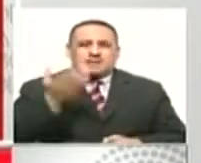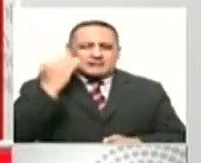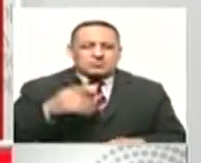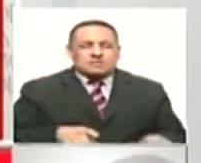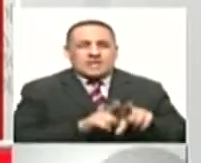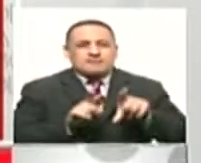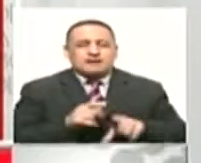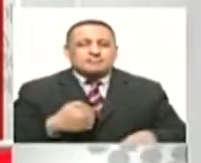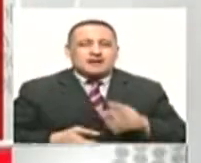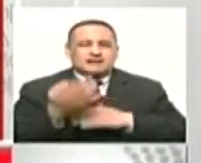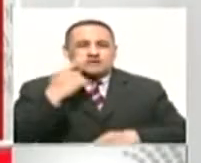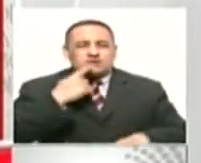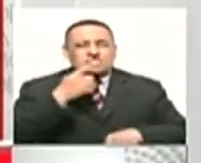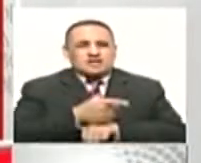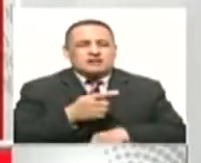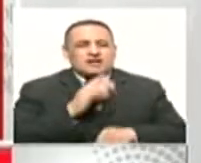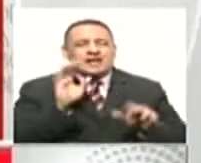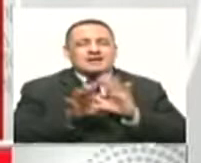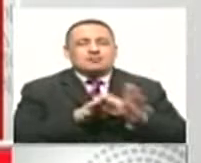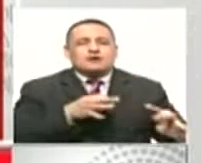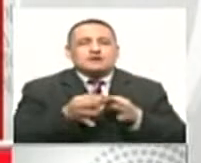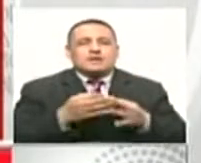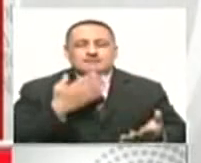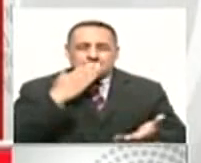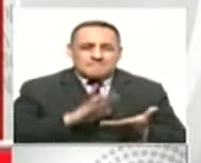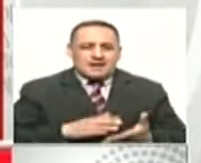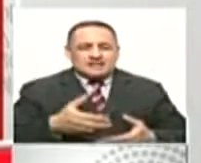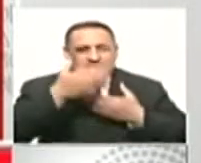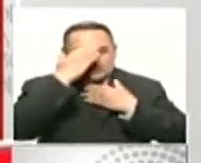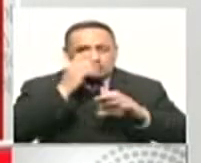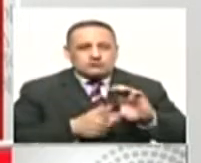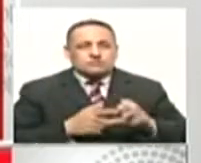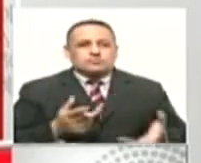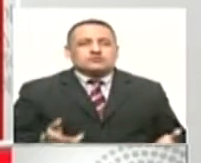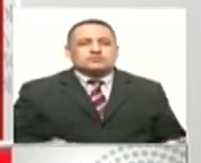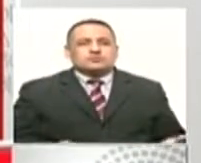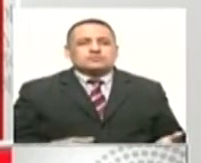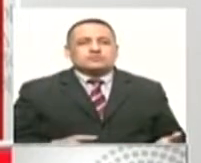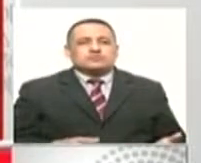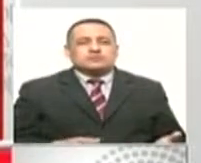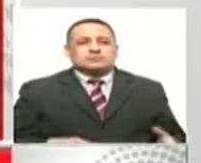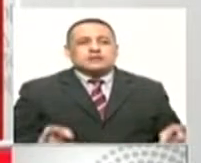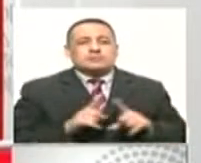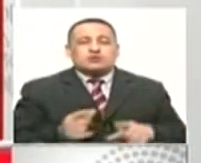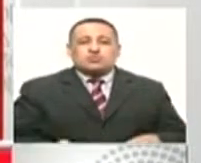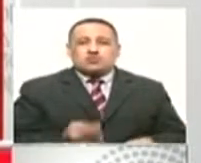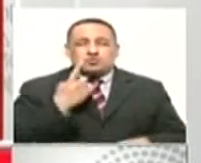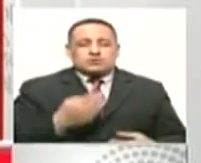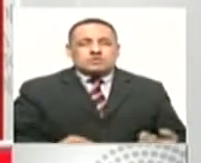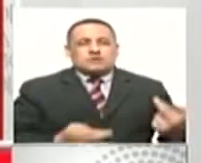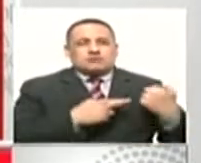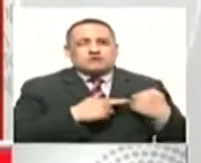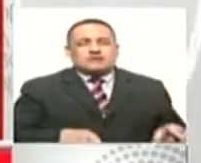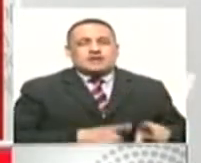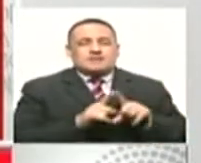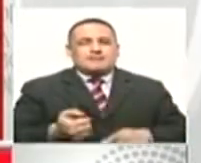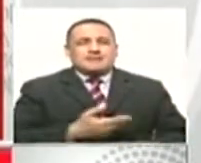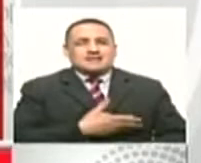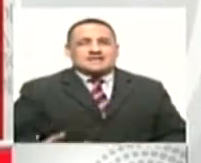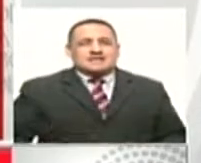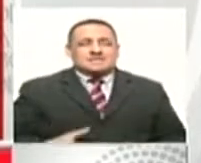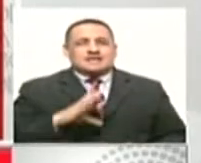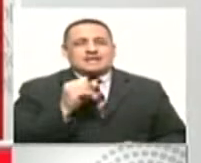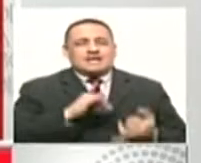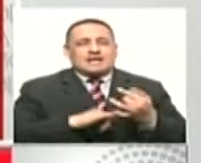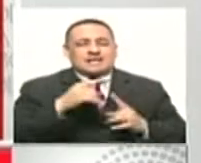el énfasis que usted, por otra parte, se han limitado ahora a regiones. No se habla de Lima. Hay